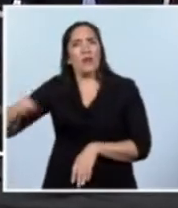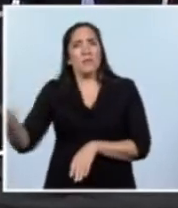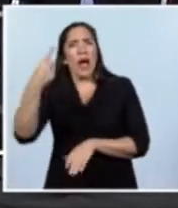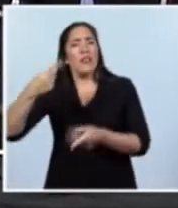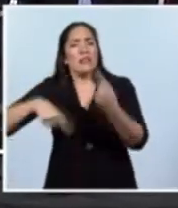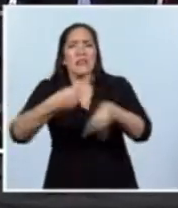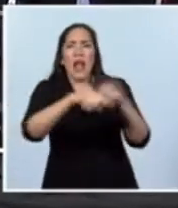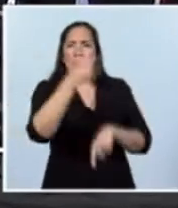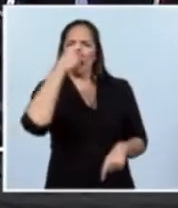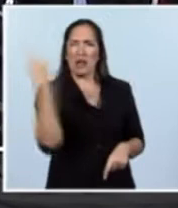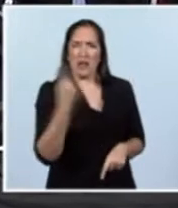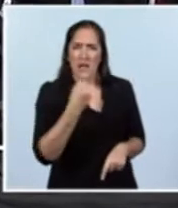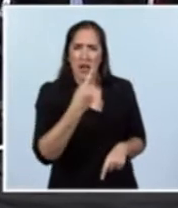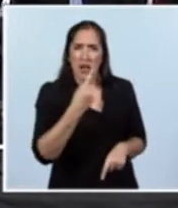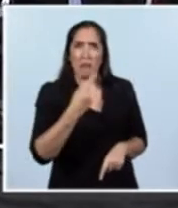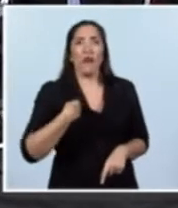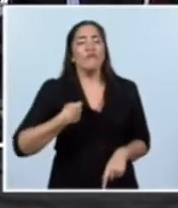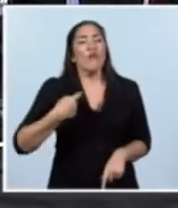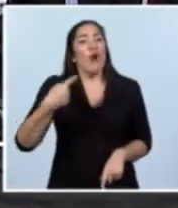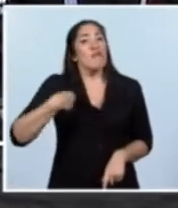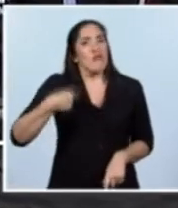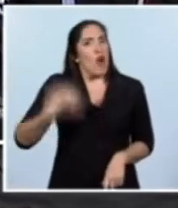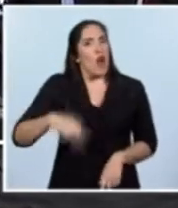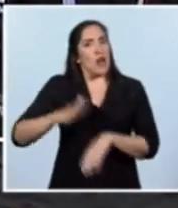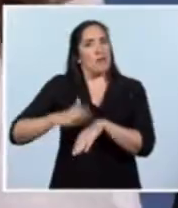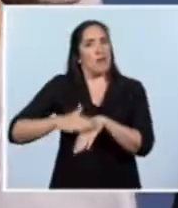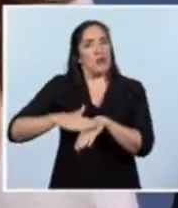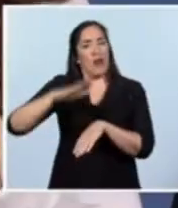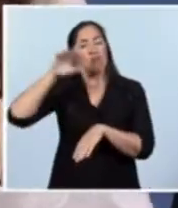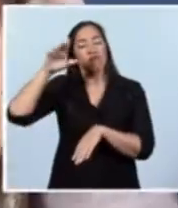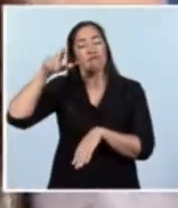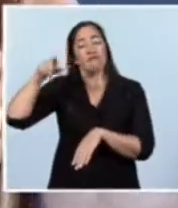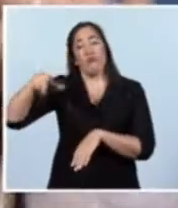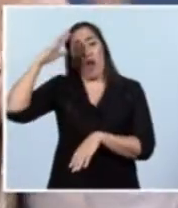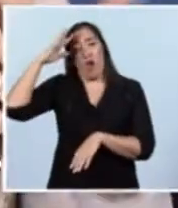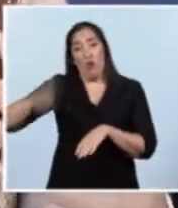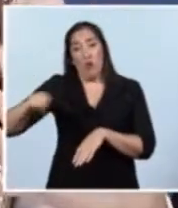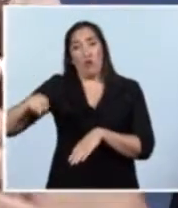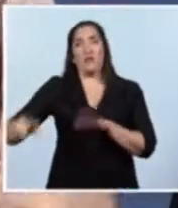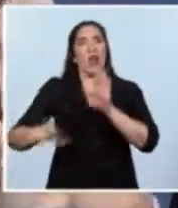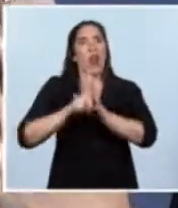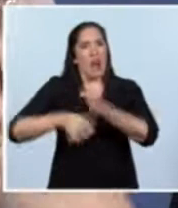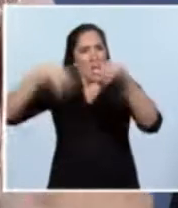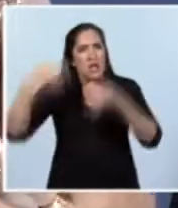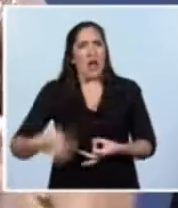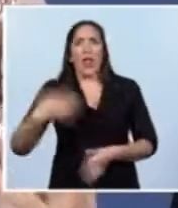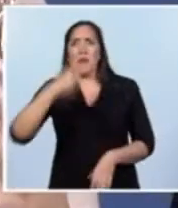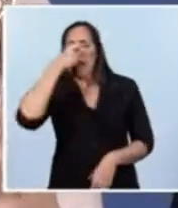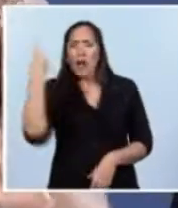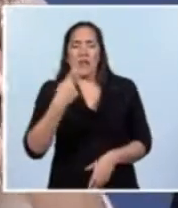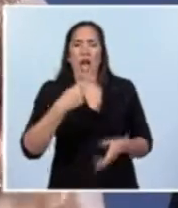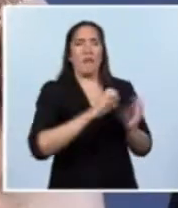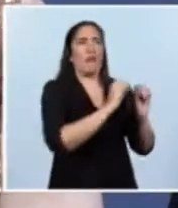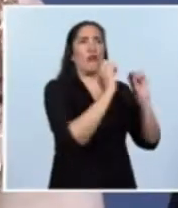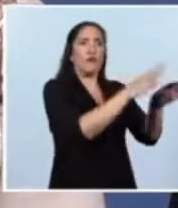judiciales que tenemos la obligación judicial y legal de guardarlas, que resuelvan pronto eso para poder destruirlas